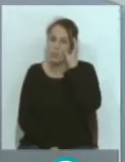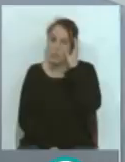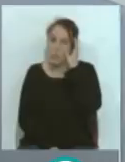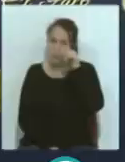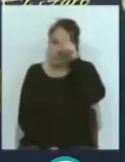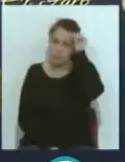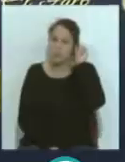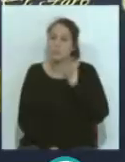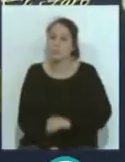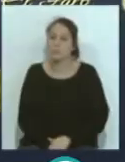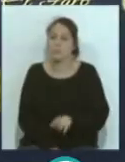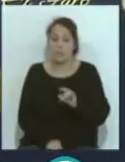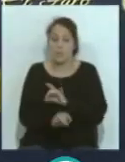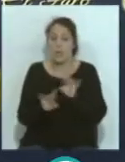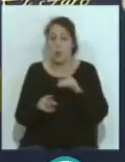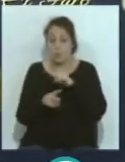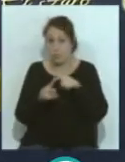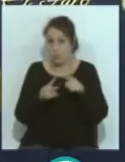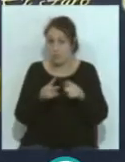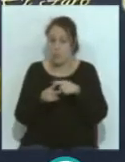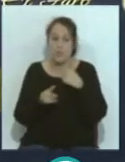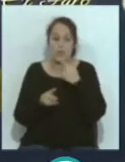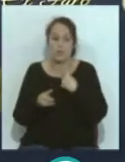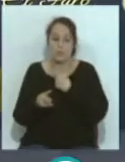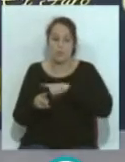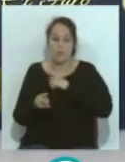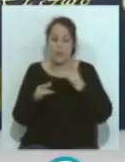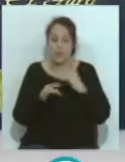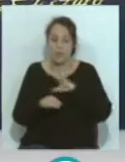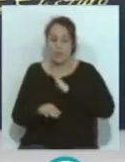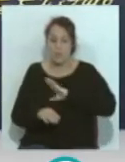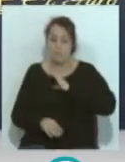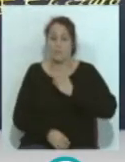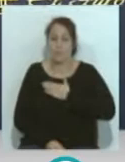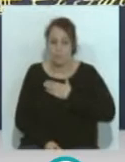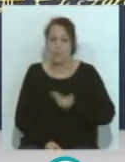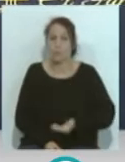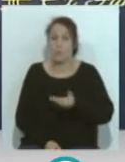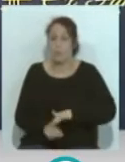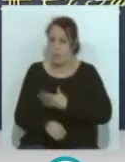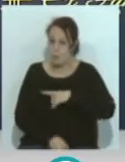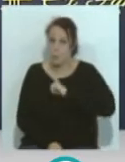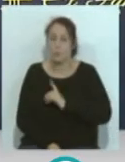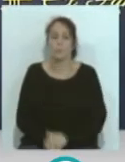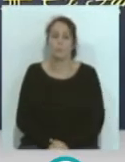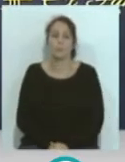Fútbol. Sí, claro, las dos cosas que has dicho. Nosotros tenemos un partido pasado mañana muy importante para nosotros